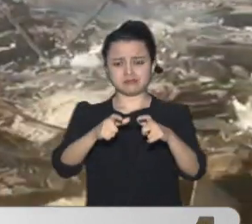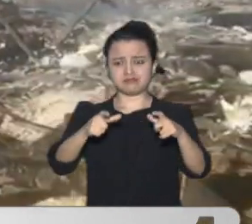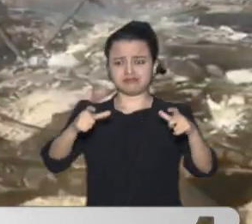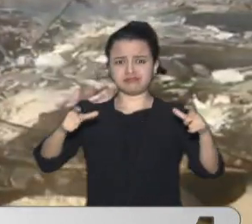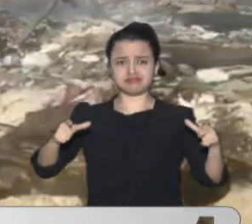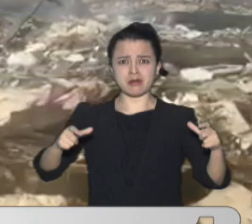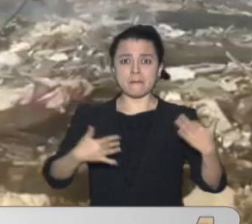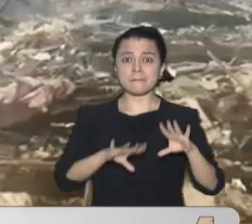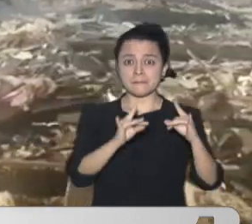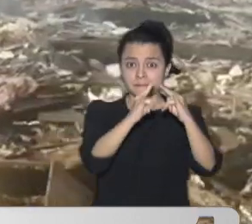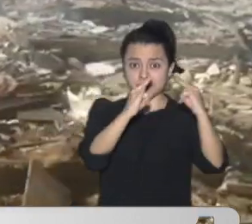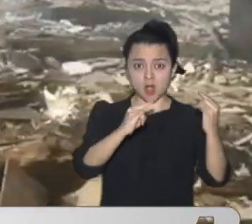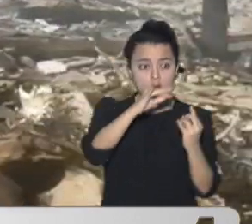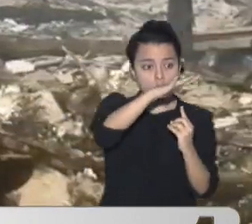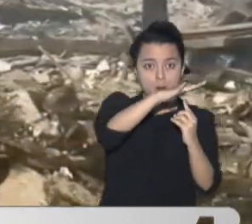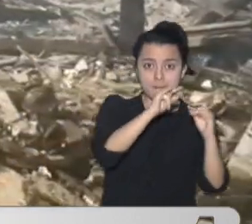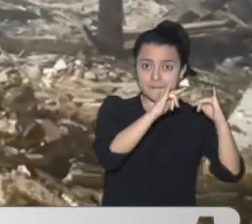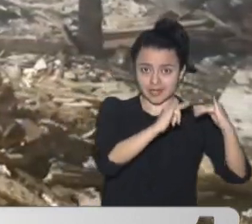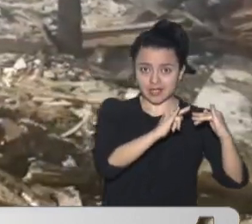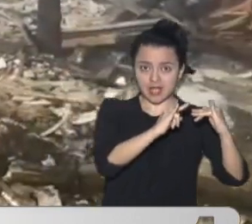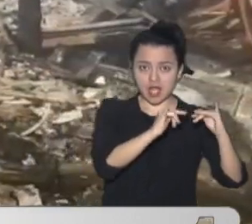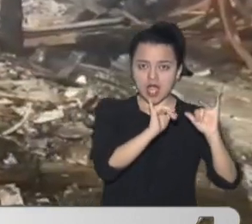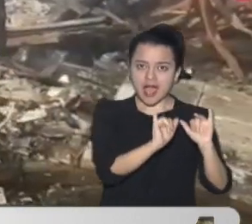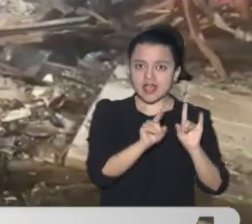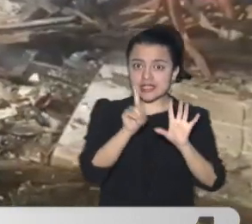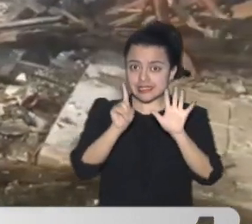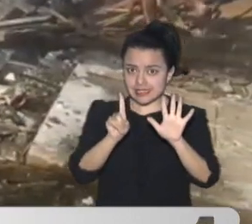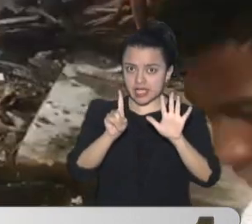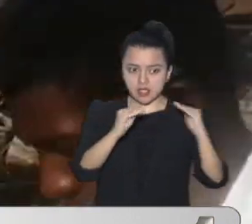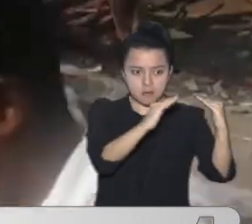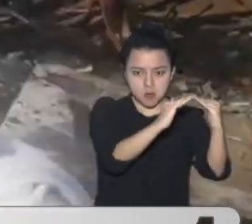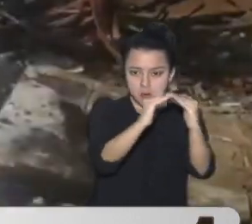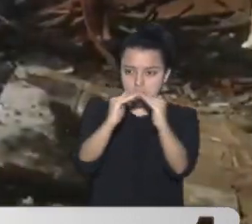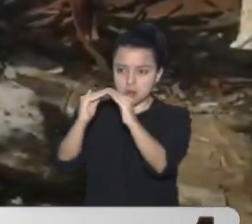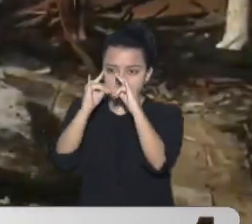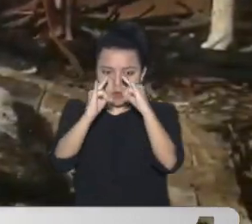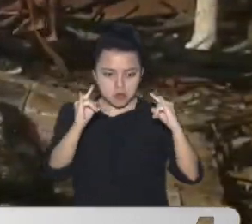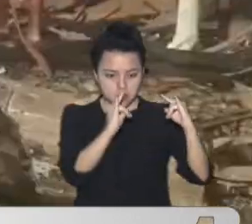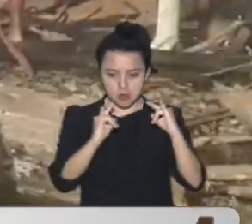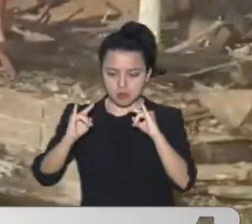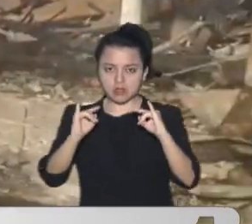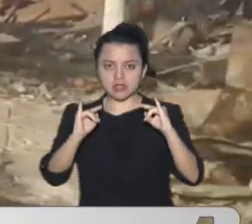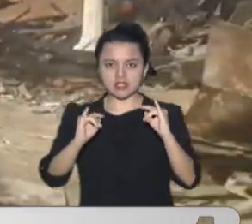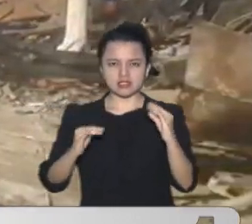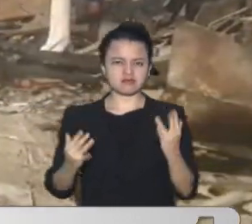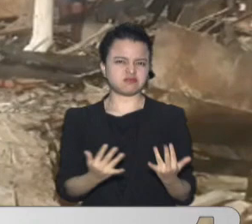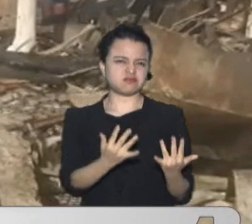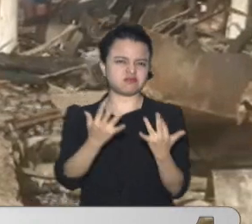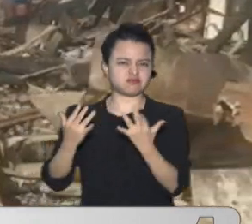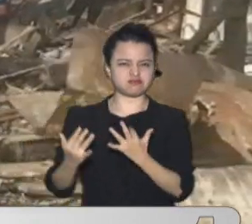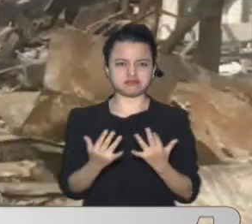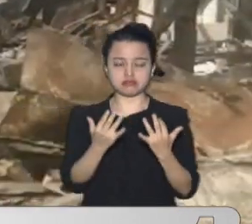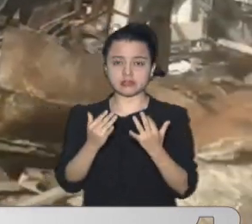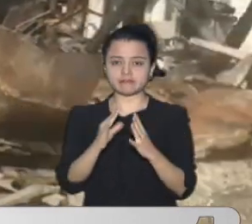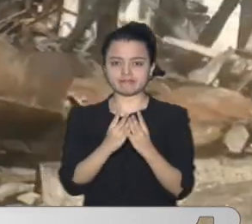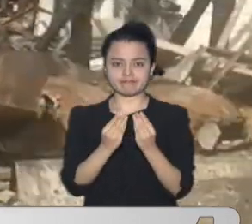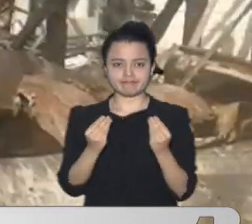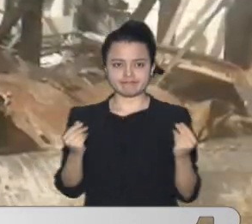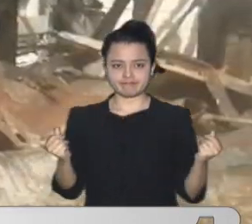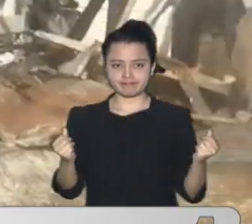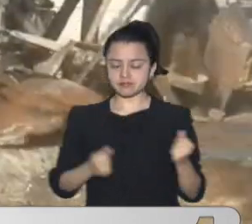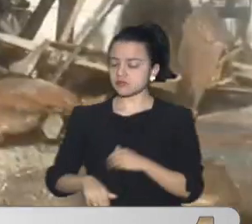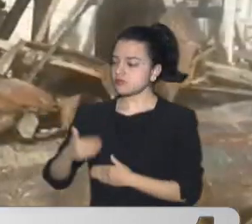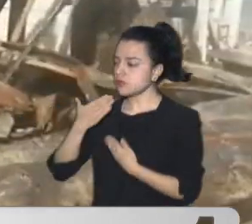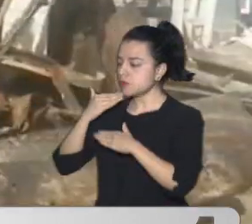cabañas En este lugar Pero a esta hora Para que nos amplíe La información Vamos a saludar Al comandante Del cuerpo De bomberos De Cartagena Joel